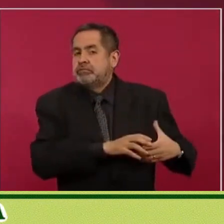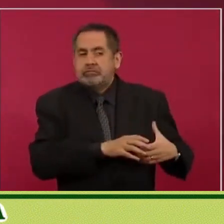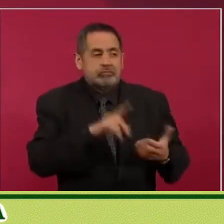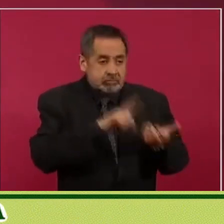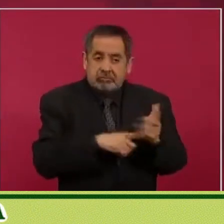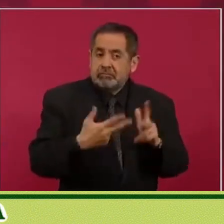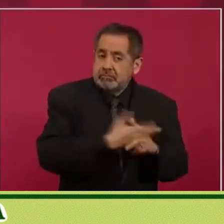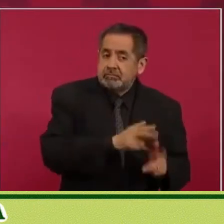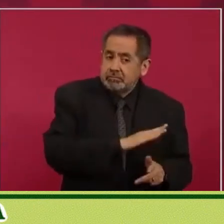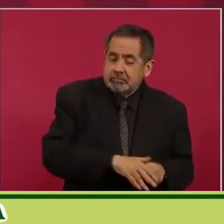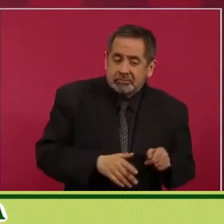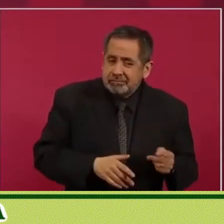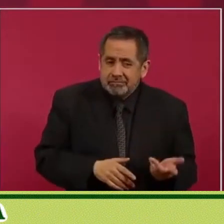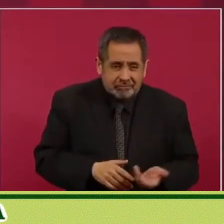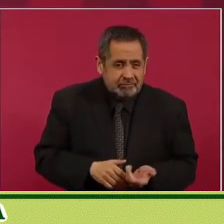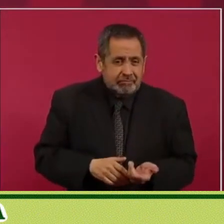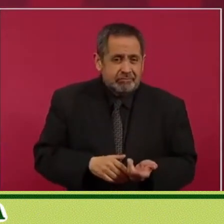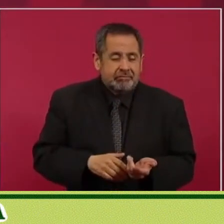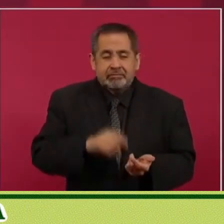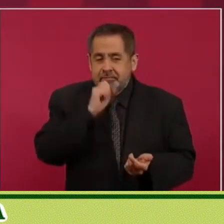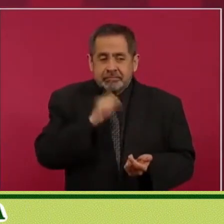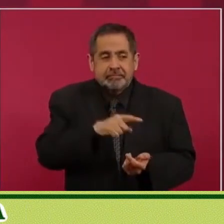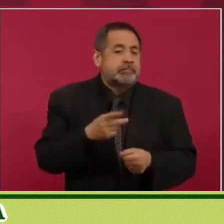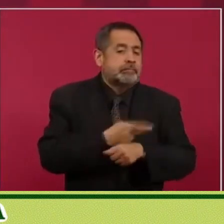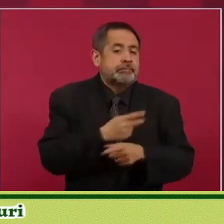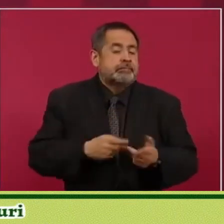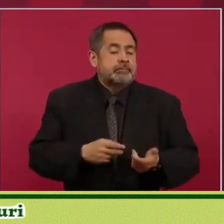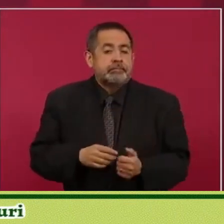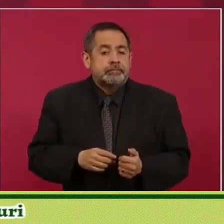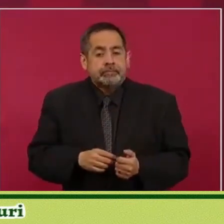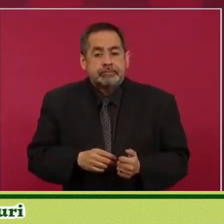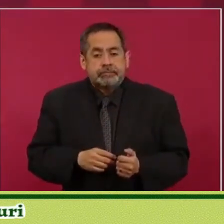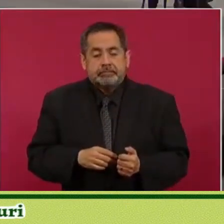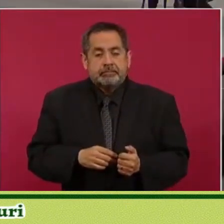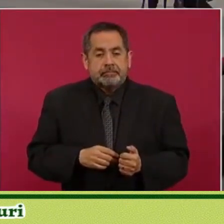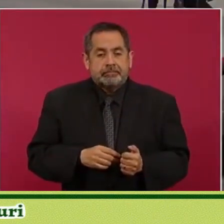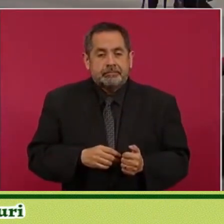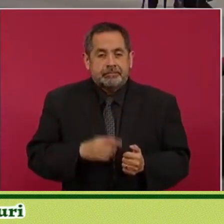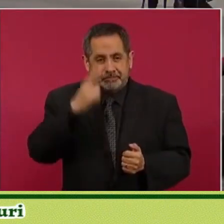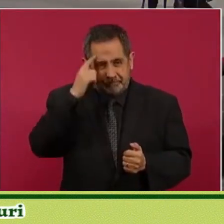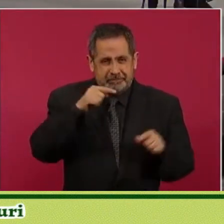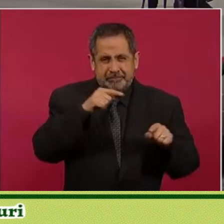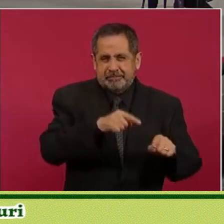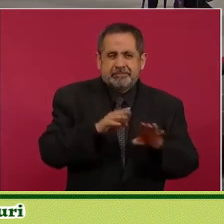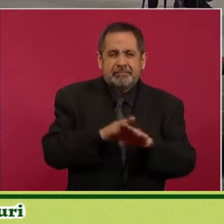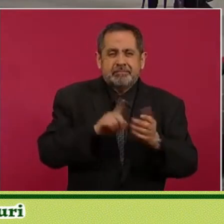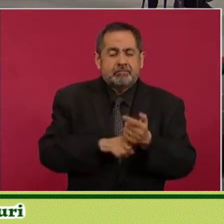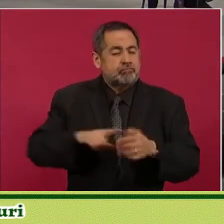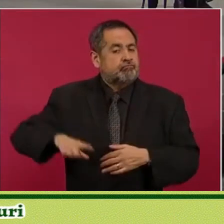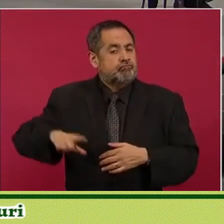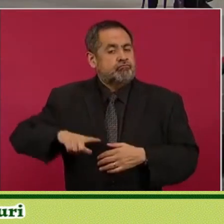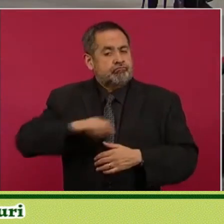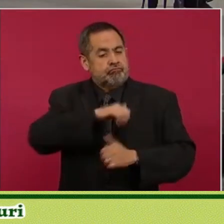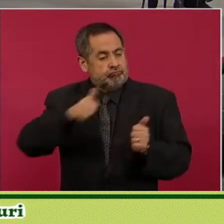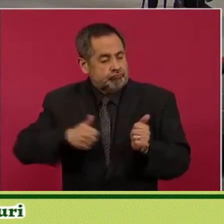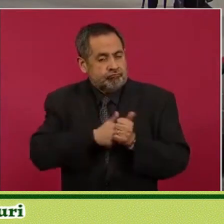sino que con la fuerza del gobierno